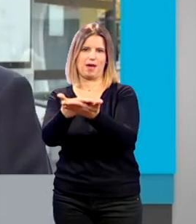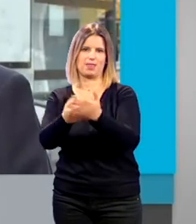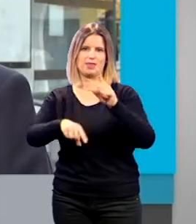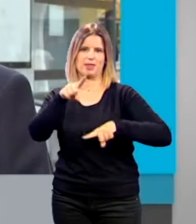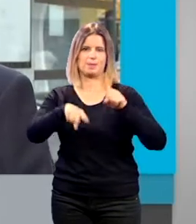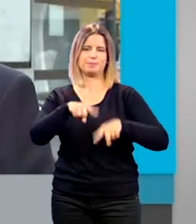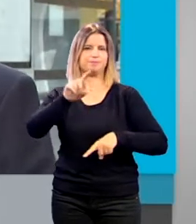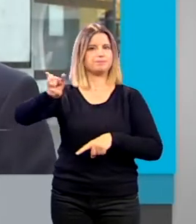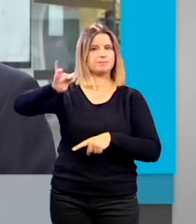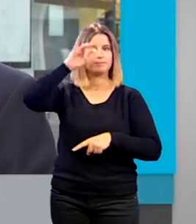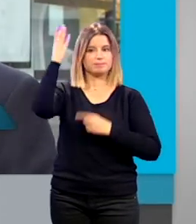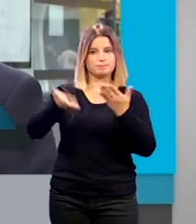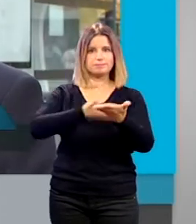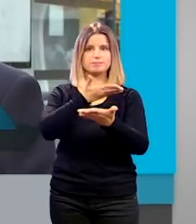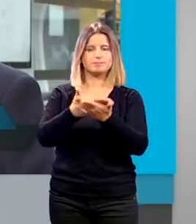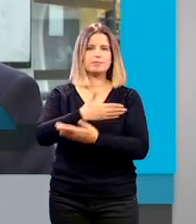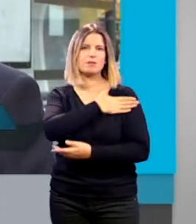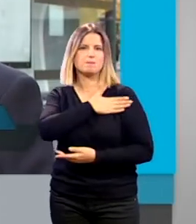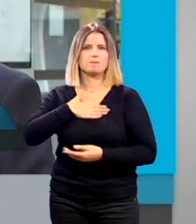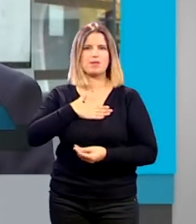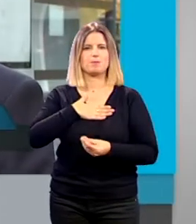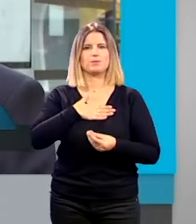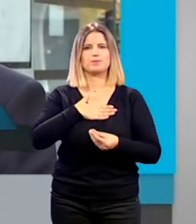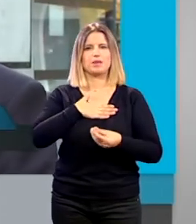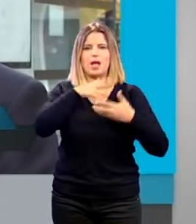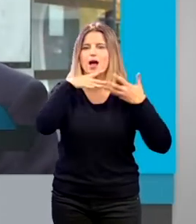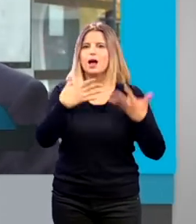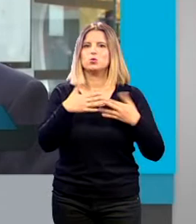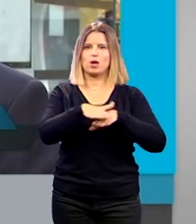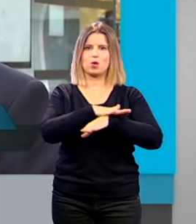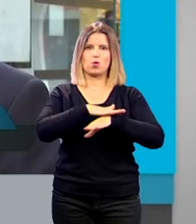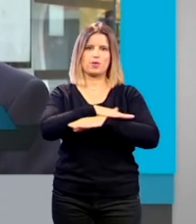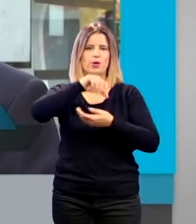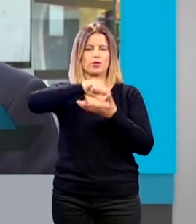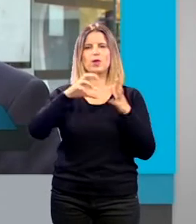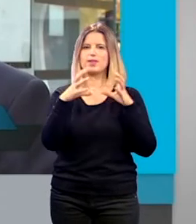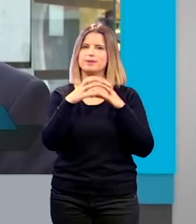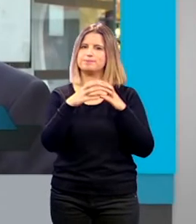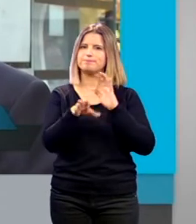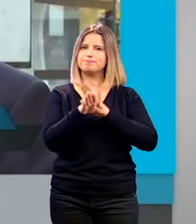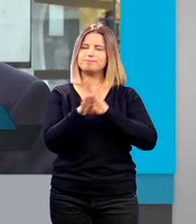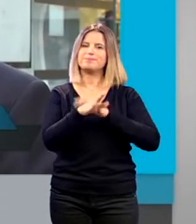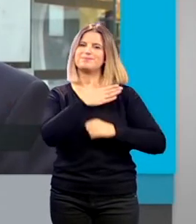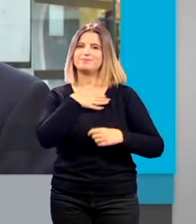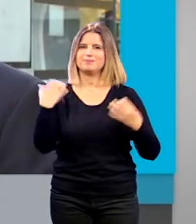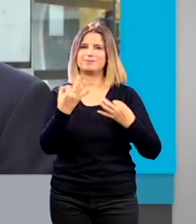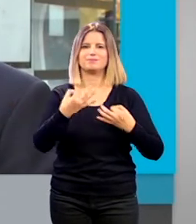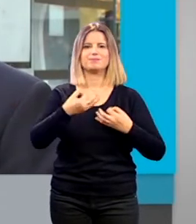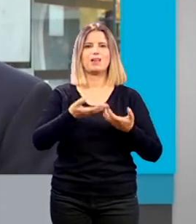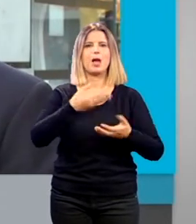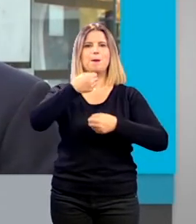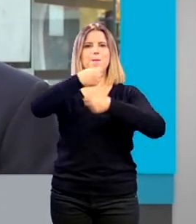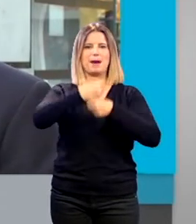iniciativa que vamos a plantear y que pedimos que retome el actual gobierno de la ciudad es la implantación de las paradas a